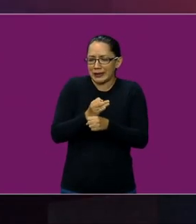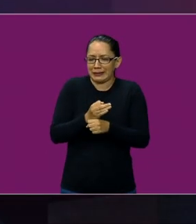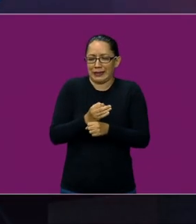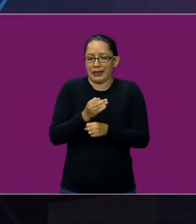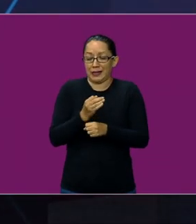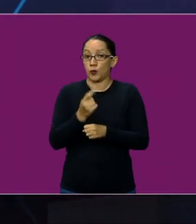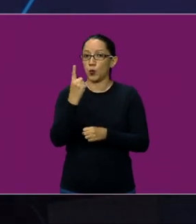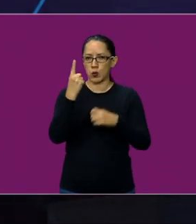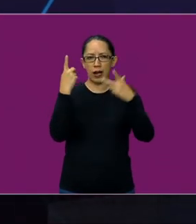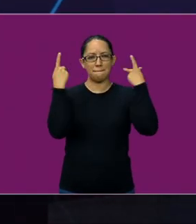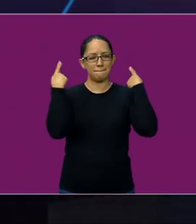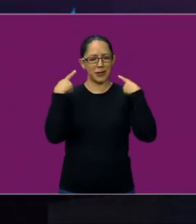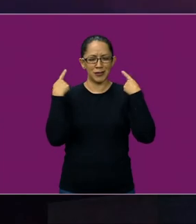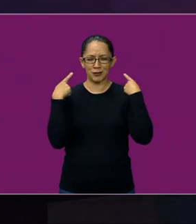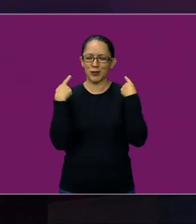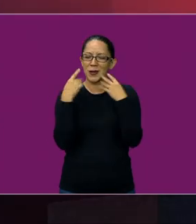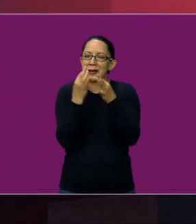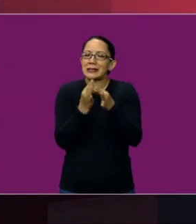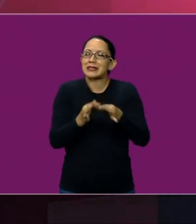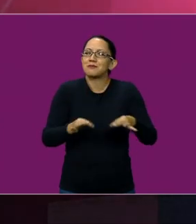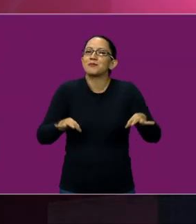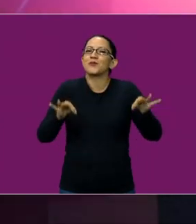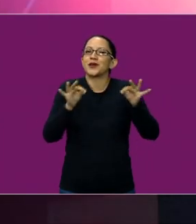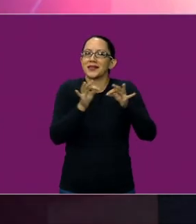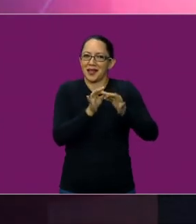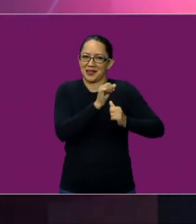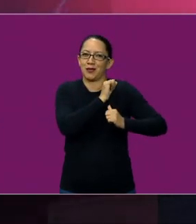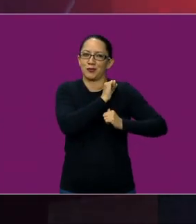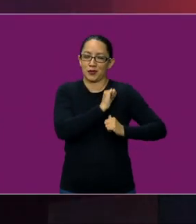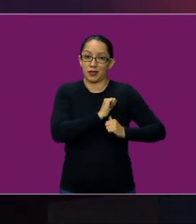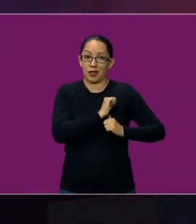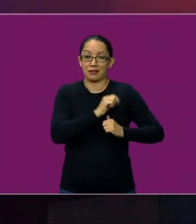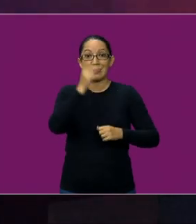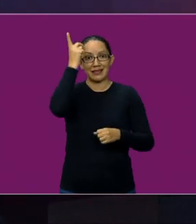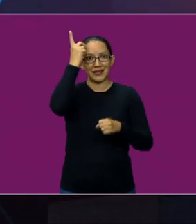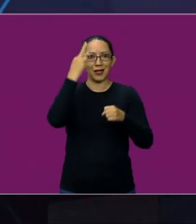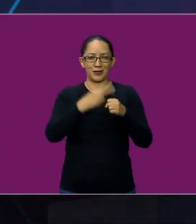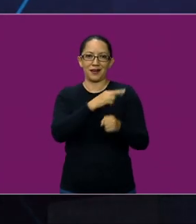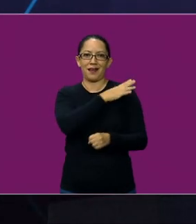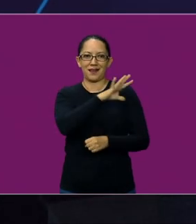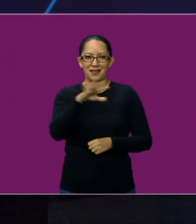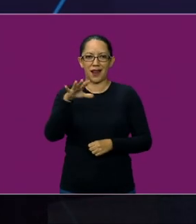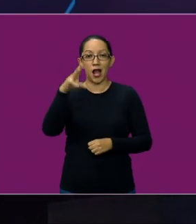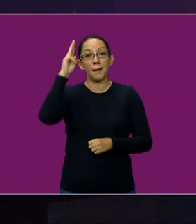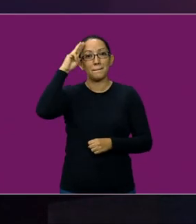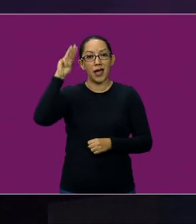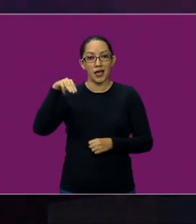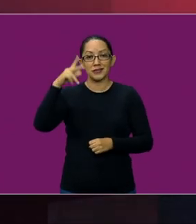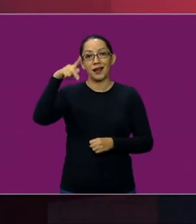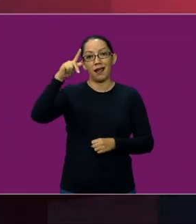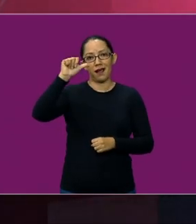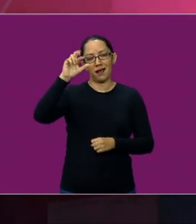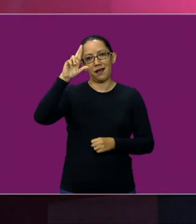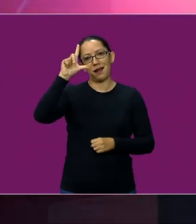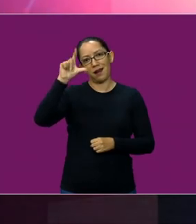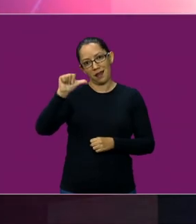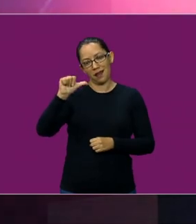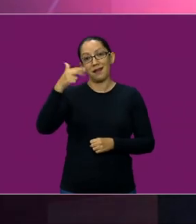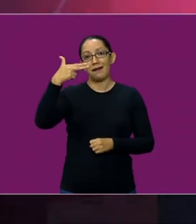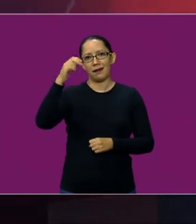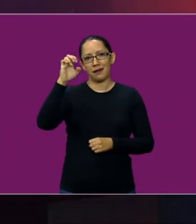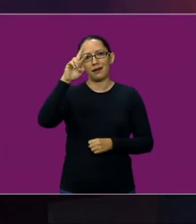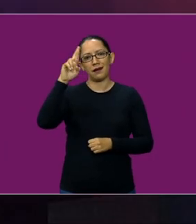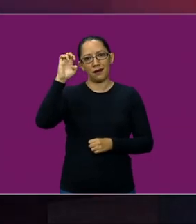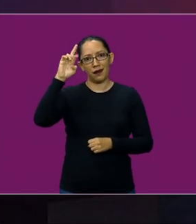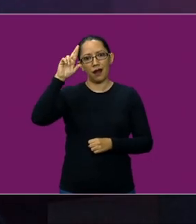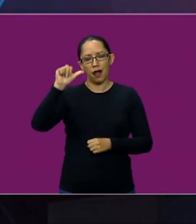gran autoridad en CONALEP, la maestra Carla Herrera, que es muy sensible y aceptó